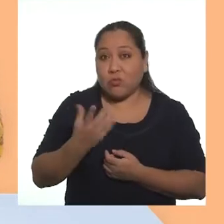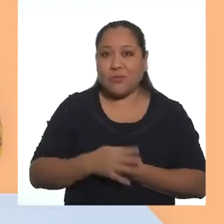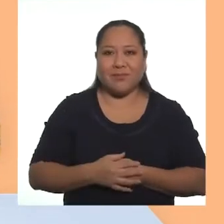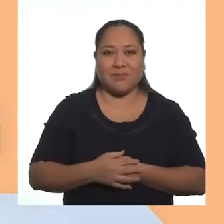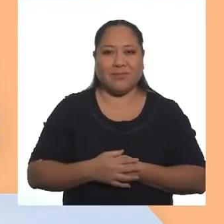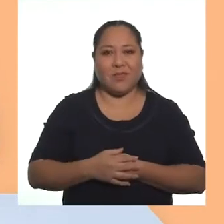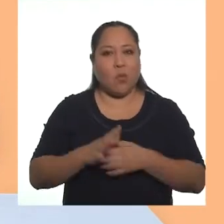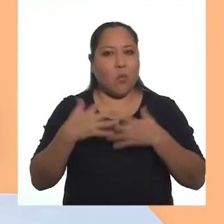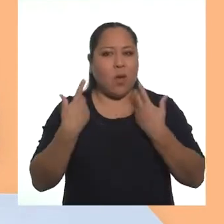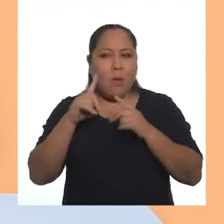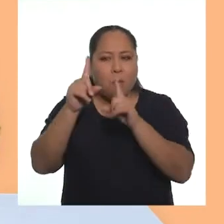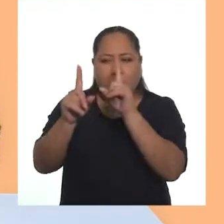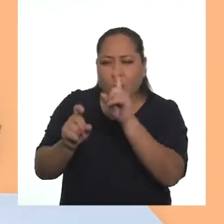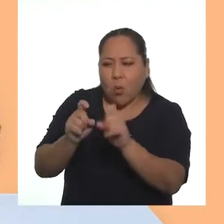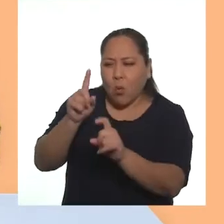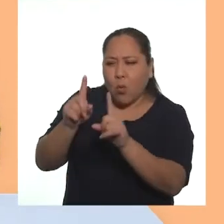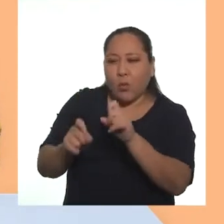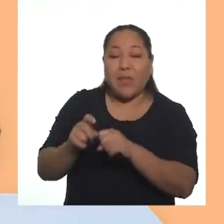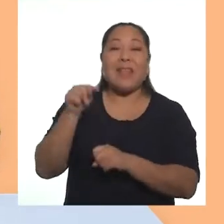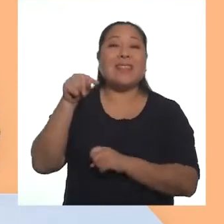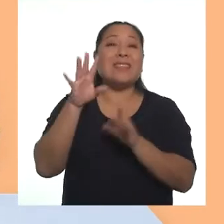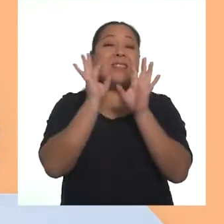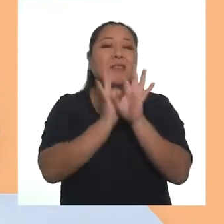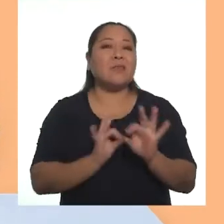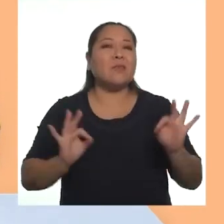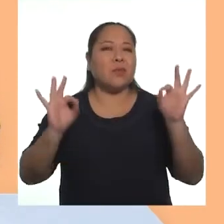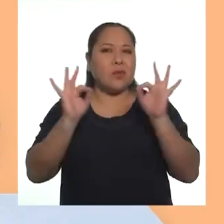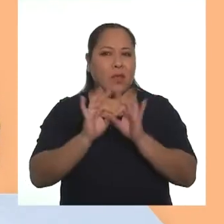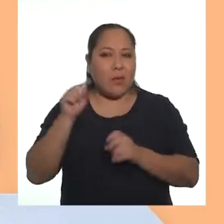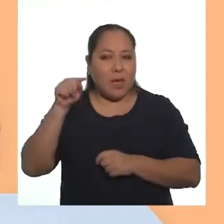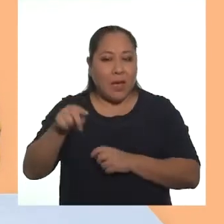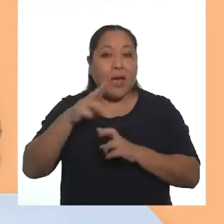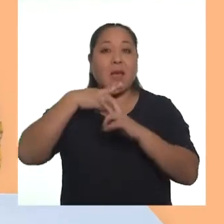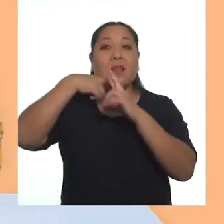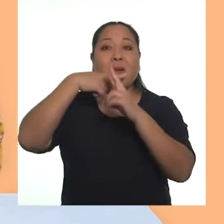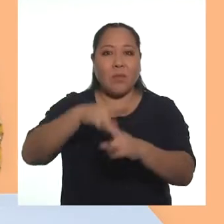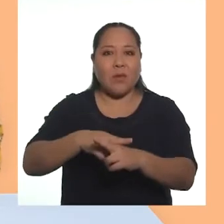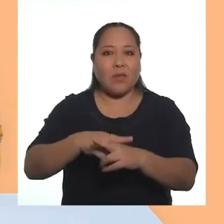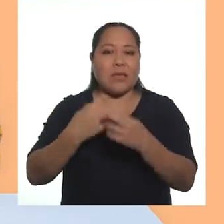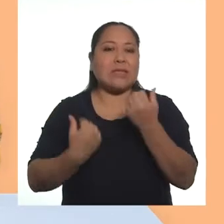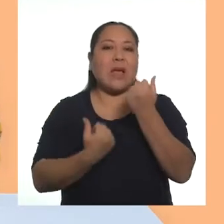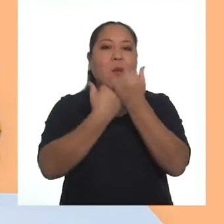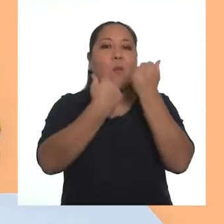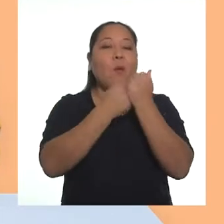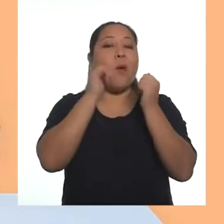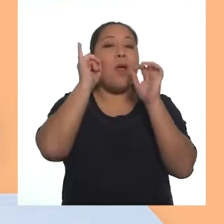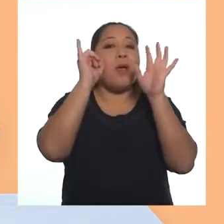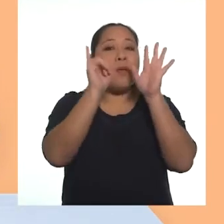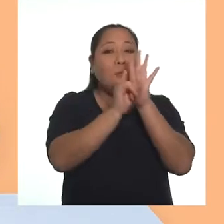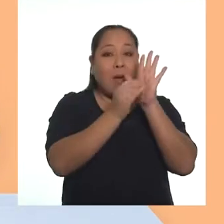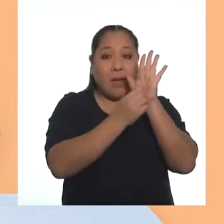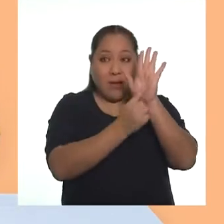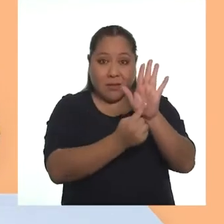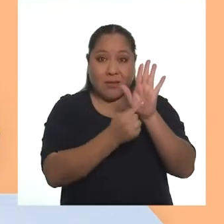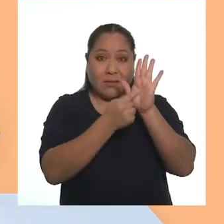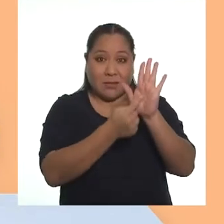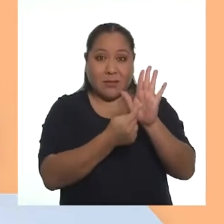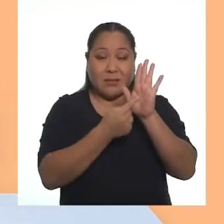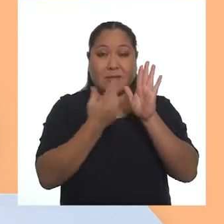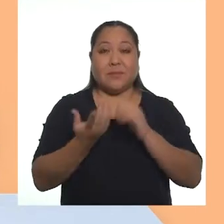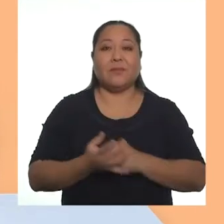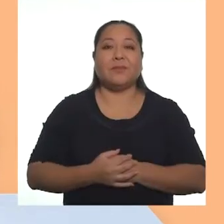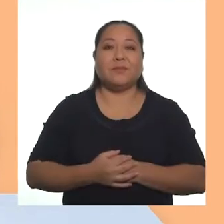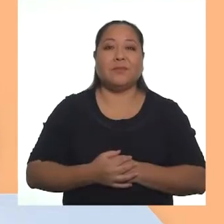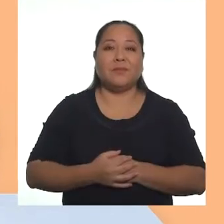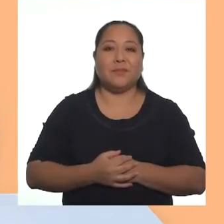aún no la conoce. Pueden hacerle preguntas es importante que para responder se apoyen de las imágenes